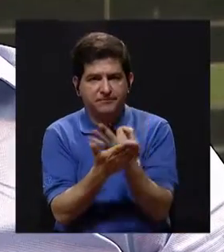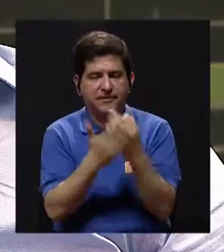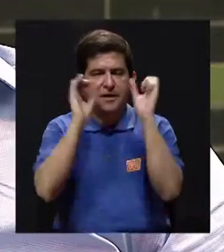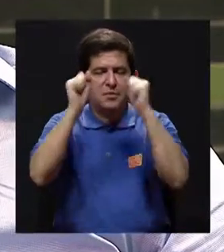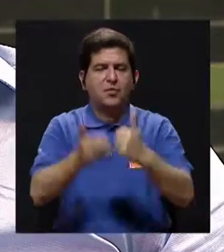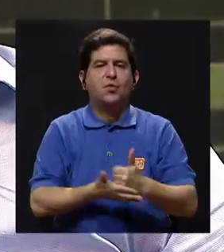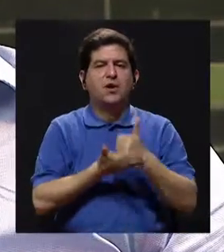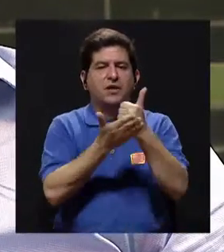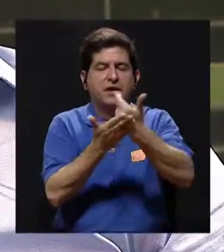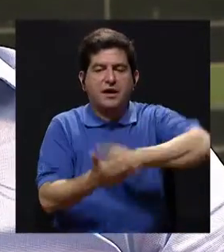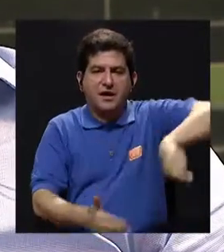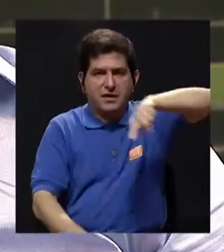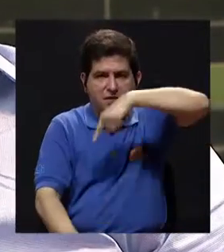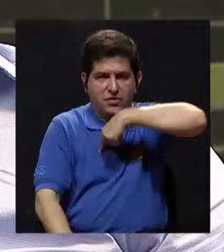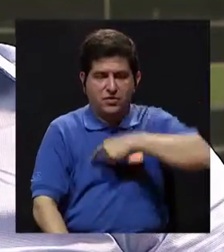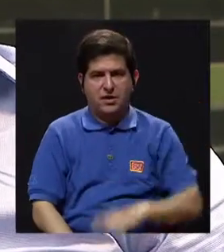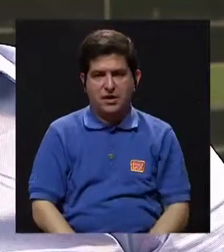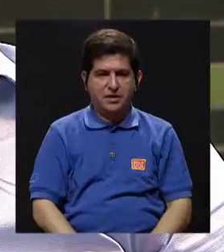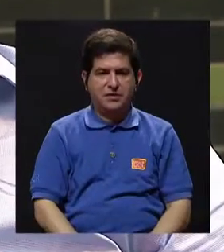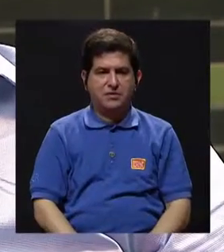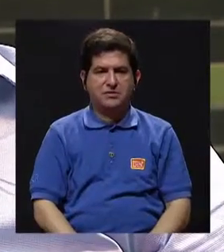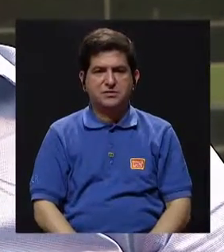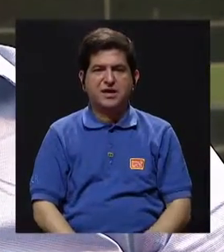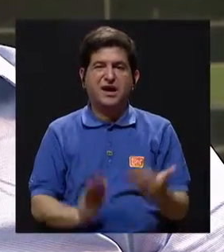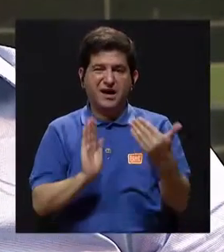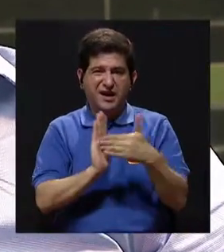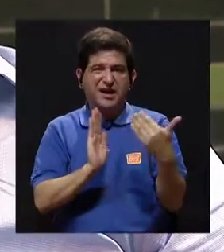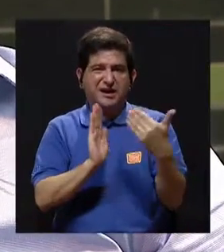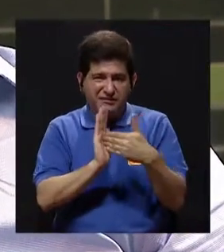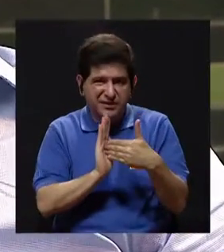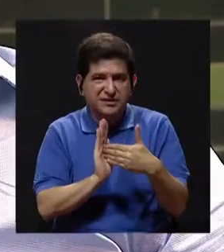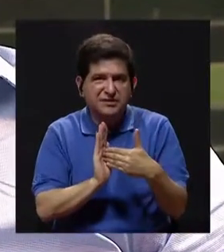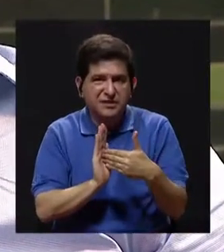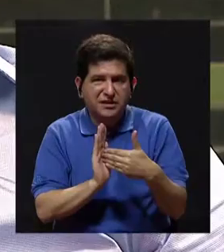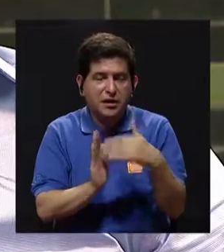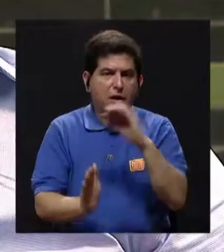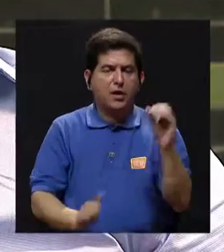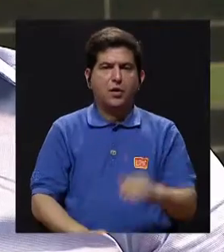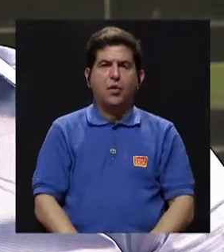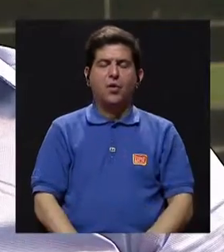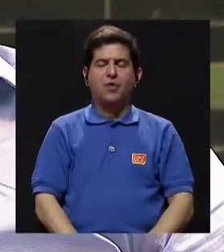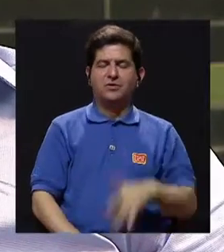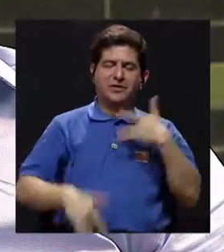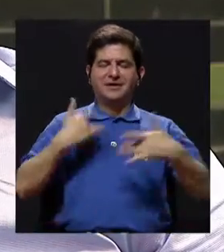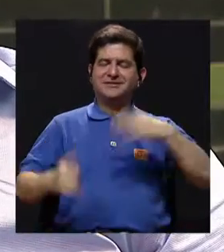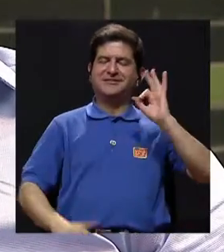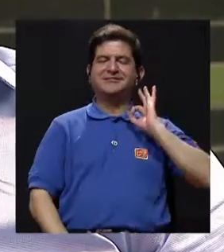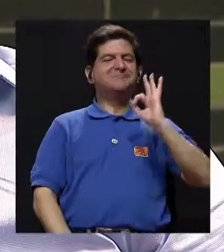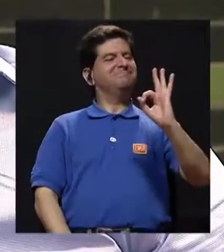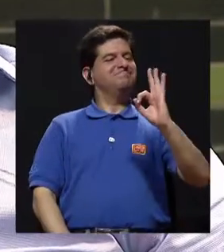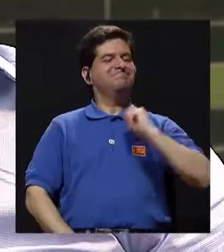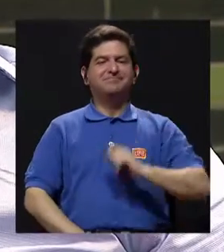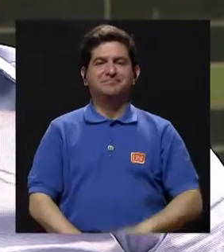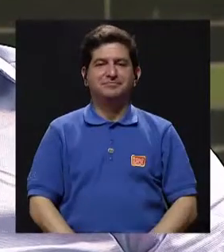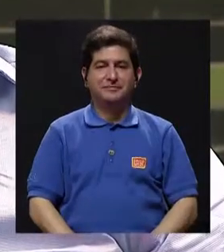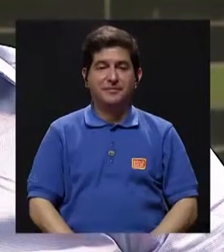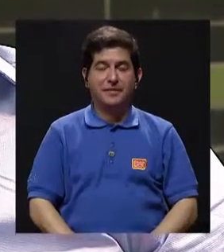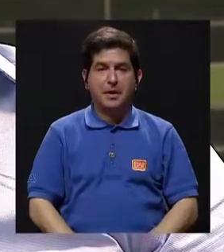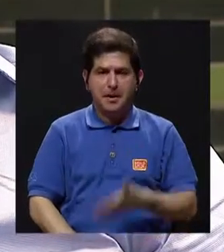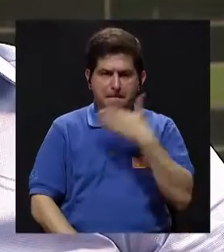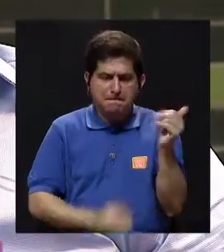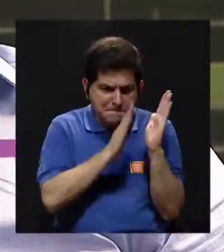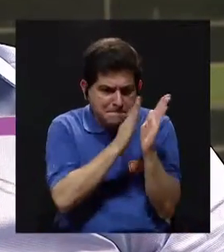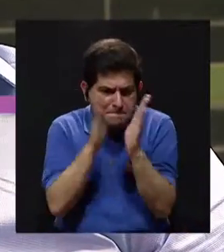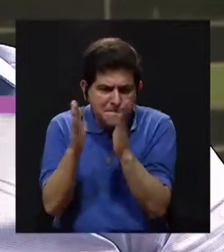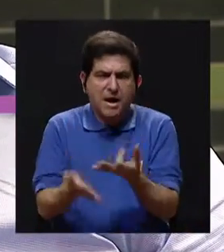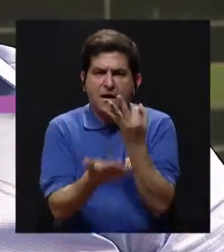pueden ayudarnos a tener malestar, es decir, estar mal o a tener bienestar. Entre mejor